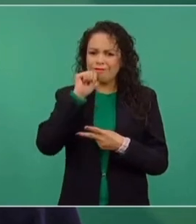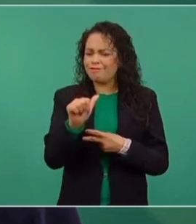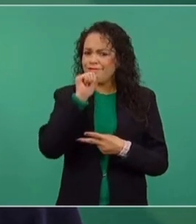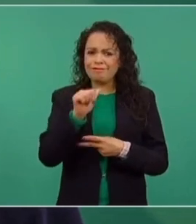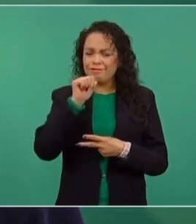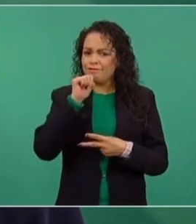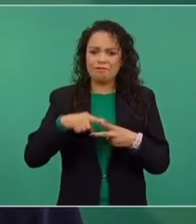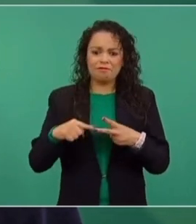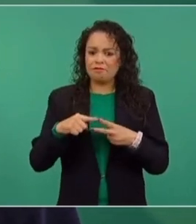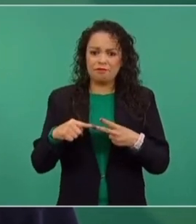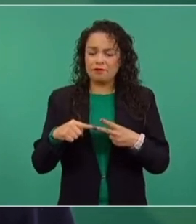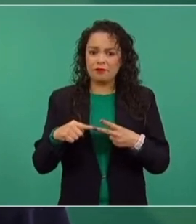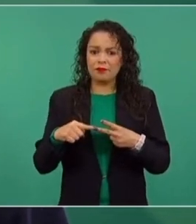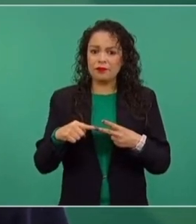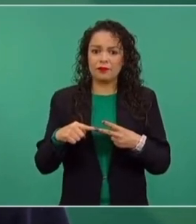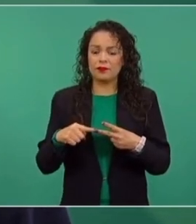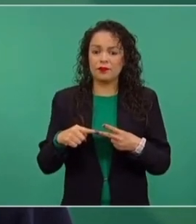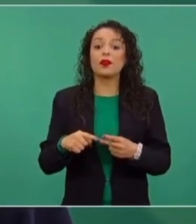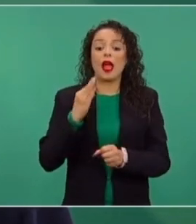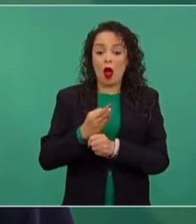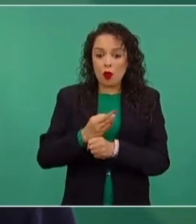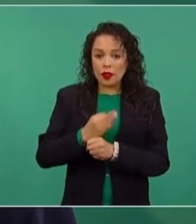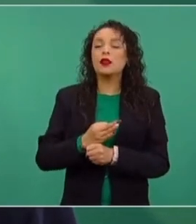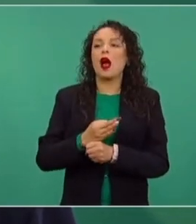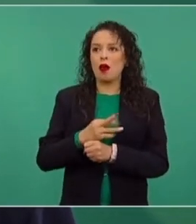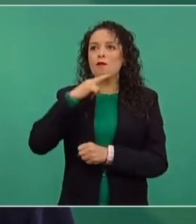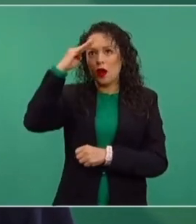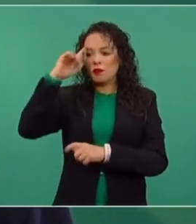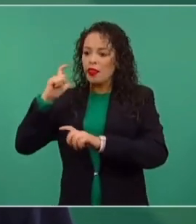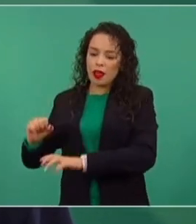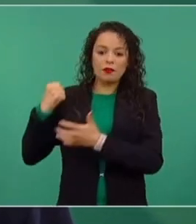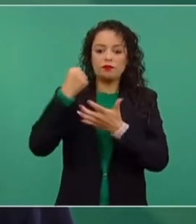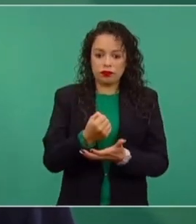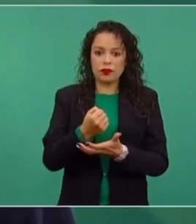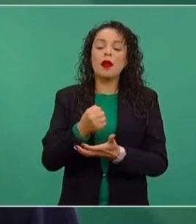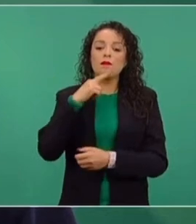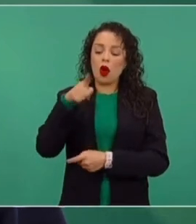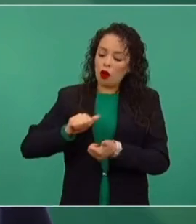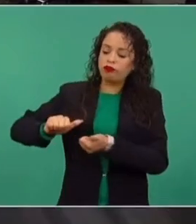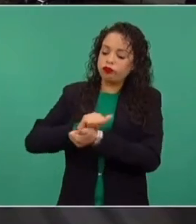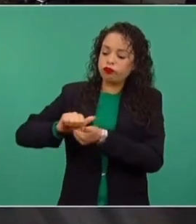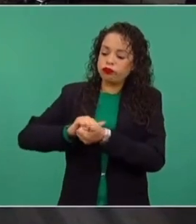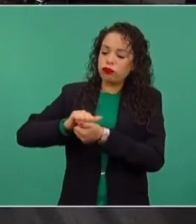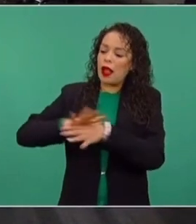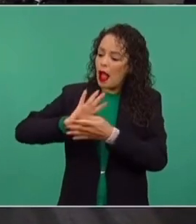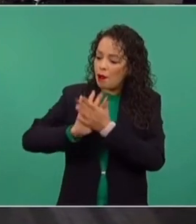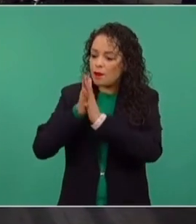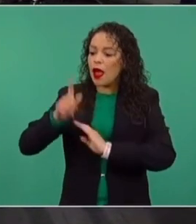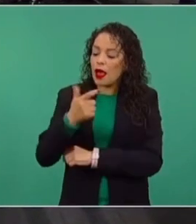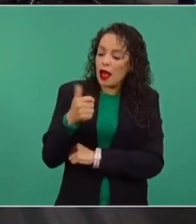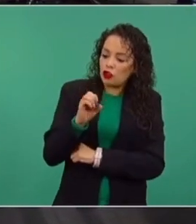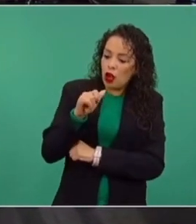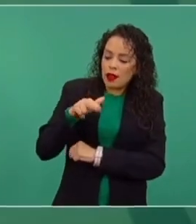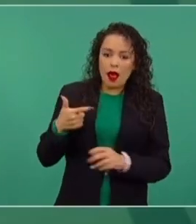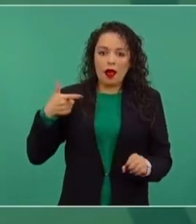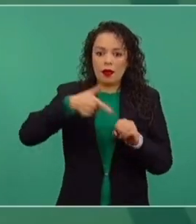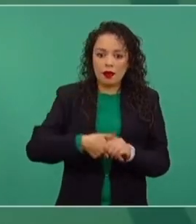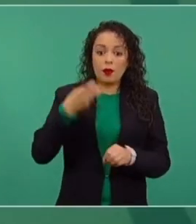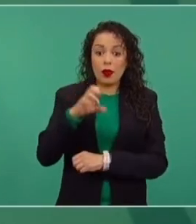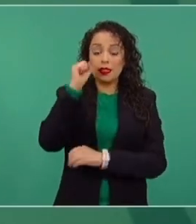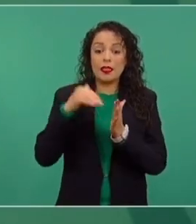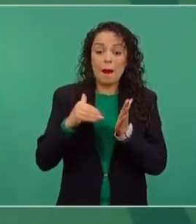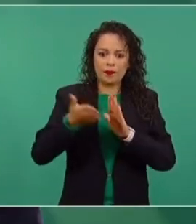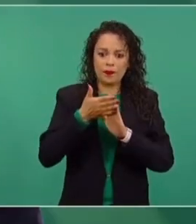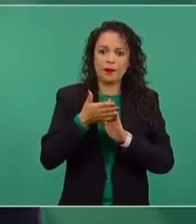estamos ahora invirtiendo para procesar combustóleo y convertirlo en gasolines. Para eso es la inversión de 60 mil millones de pesos